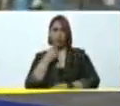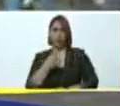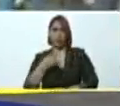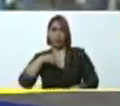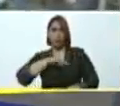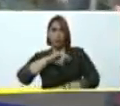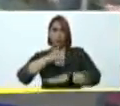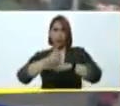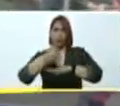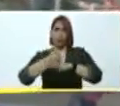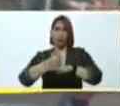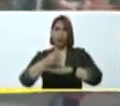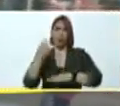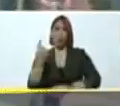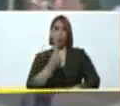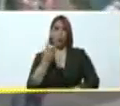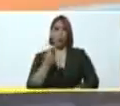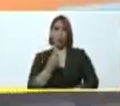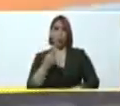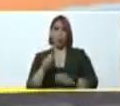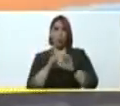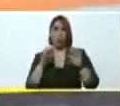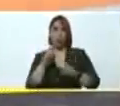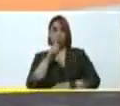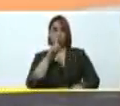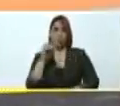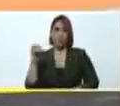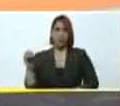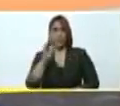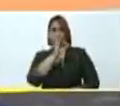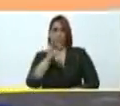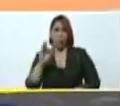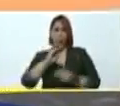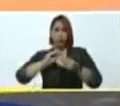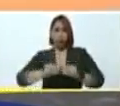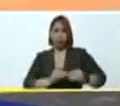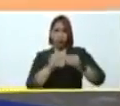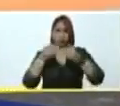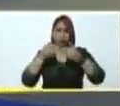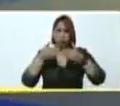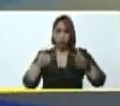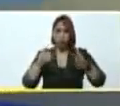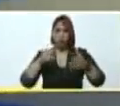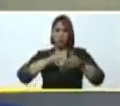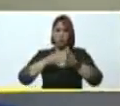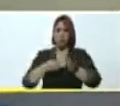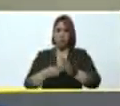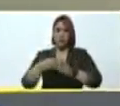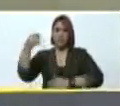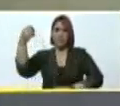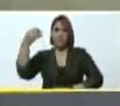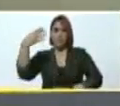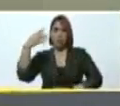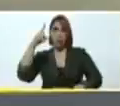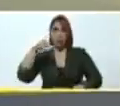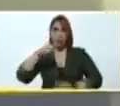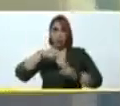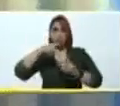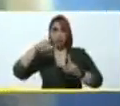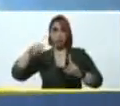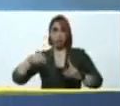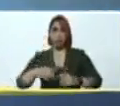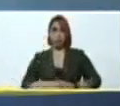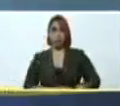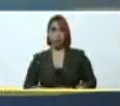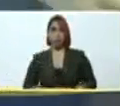autoridad única educativa, un 100% rehabilitado. Es decir, la iluminación, la electricidad,